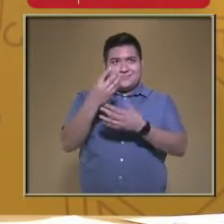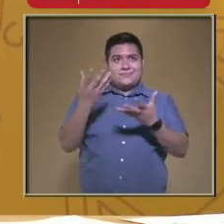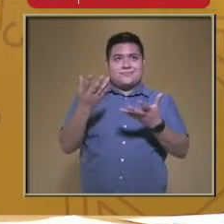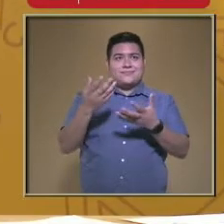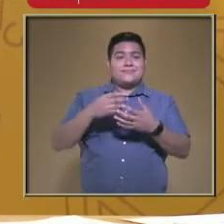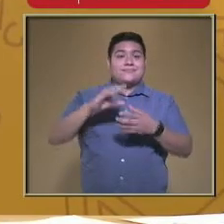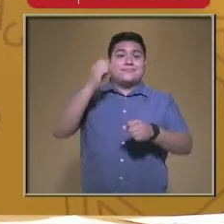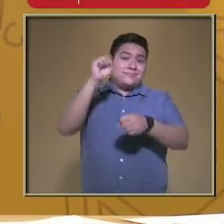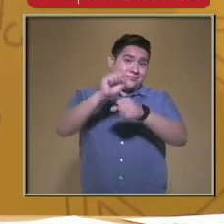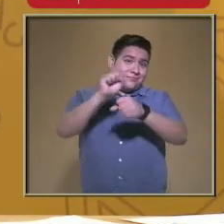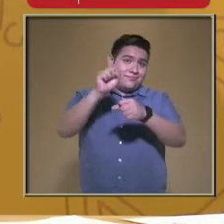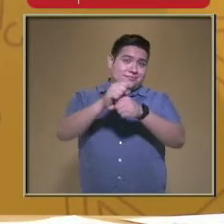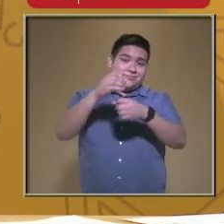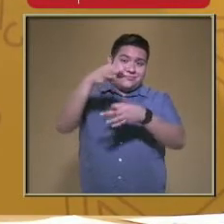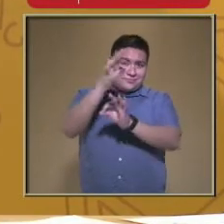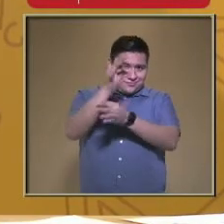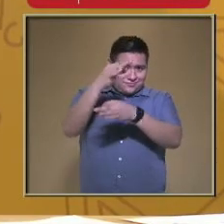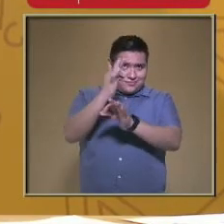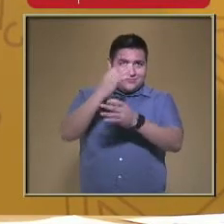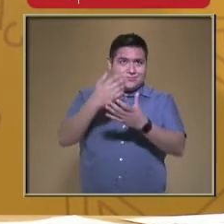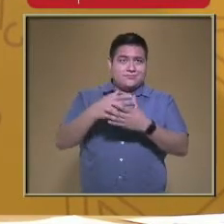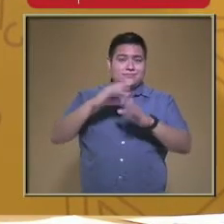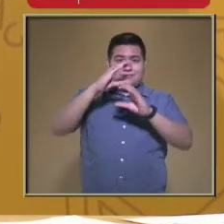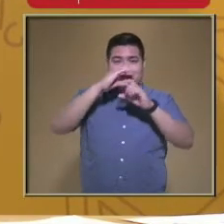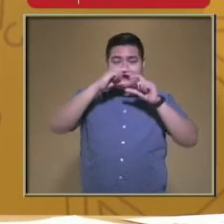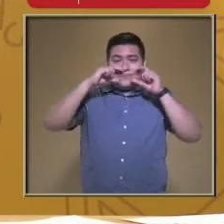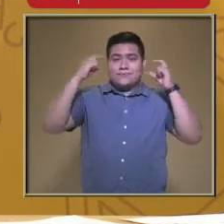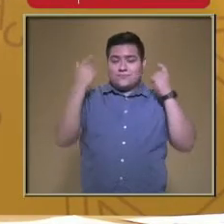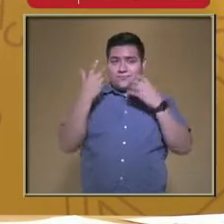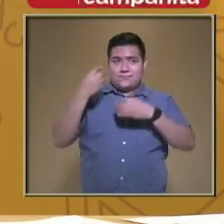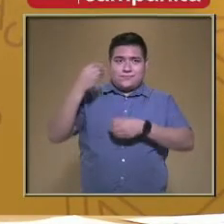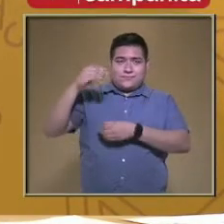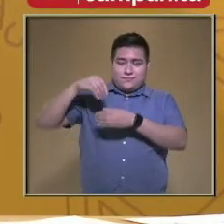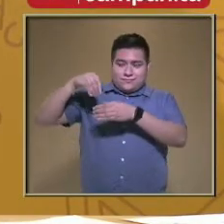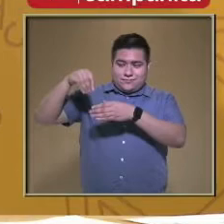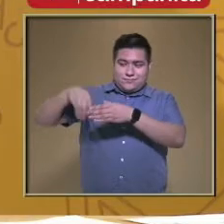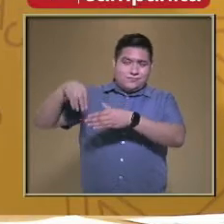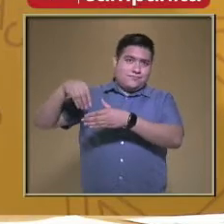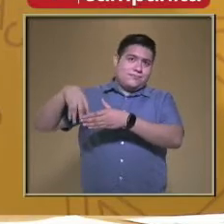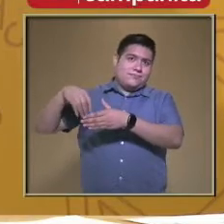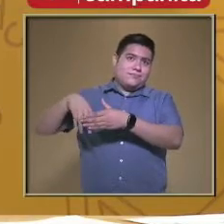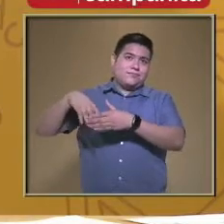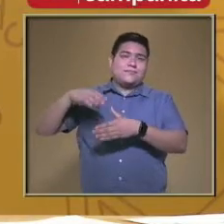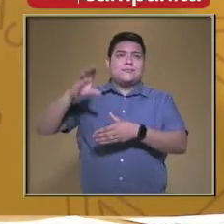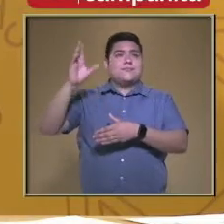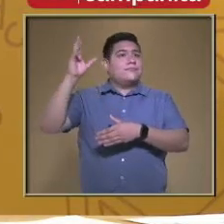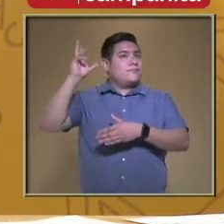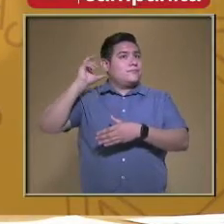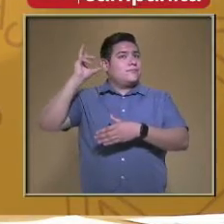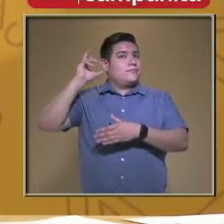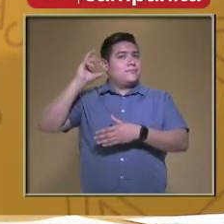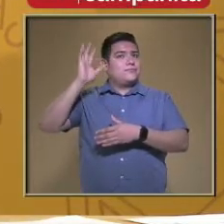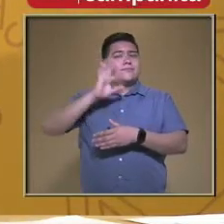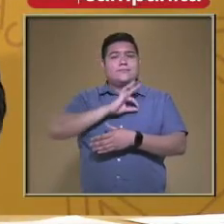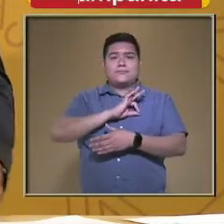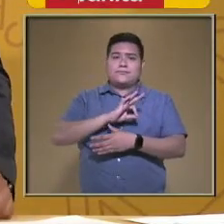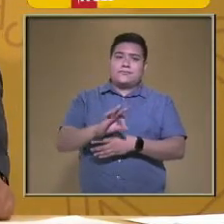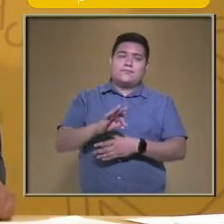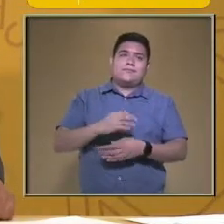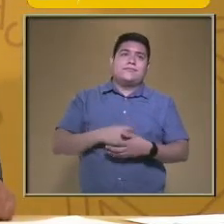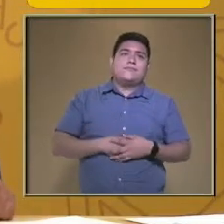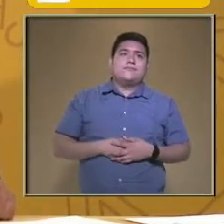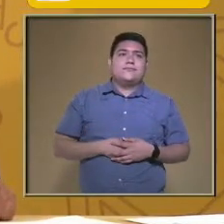Secundaria Biología Voy a proceder a retirarme el cubrebocas Para que puedan escucharme Y visualizar mis movimientos